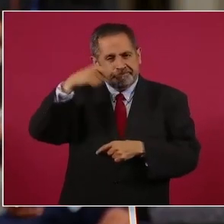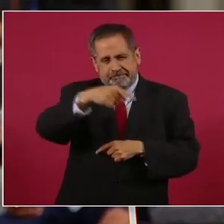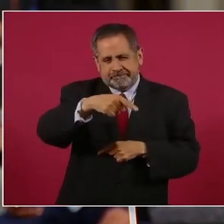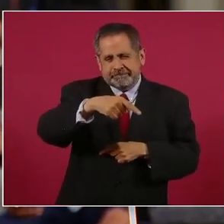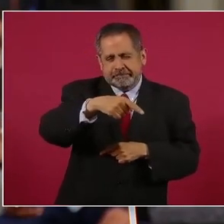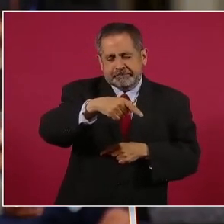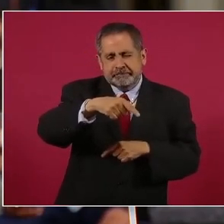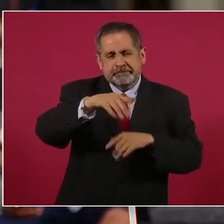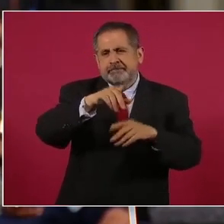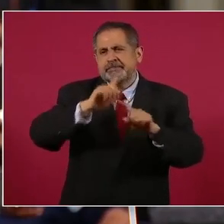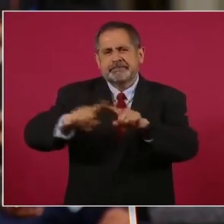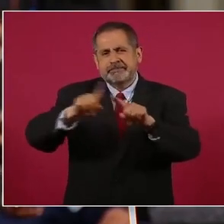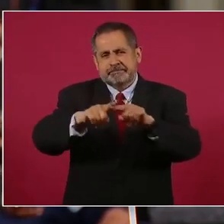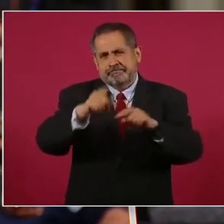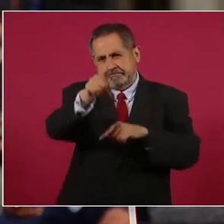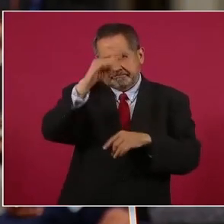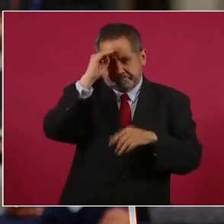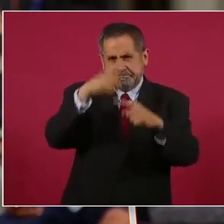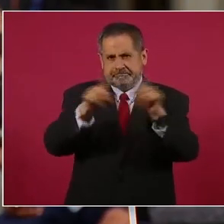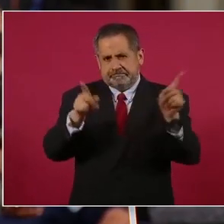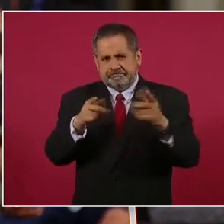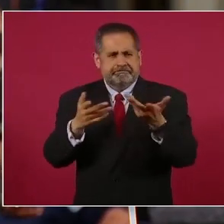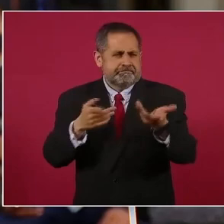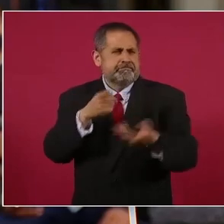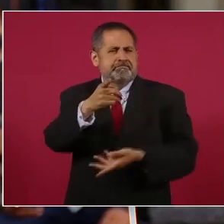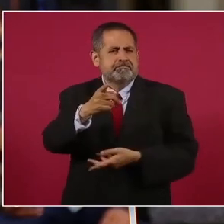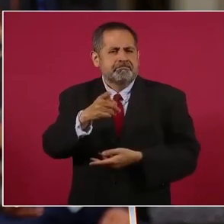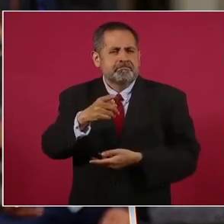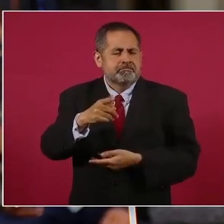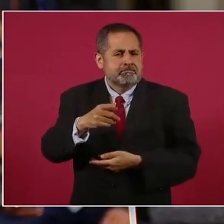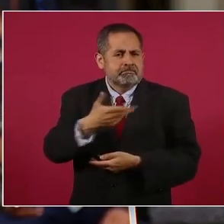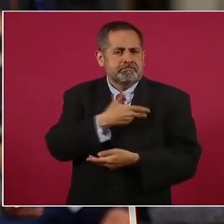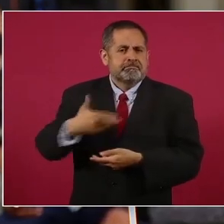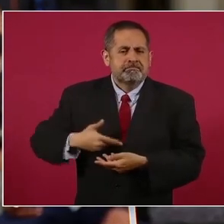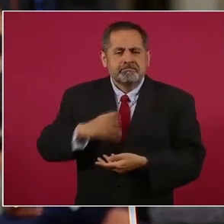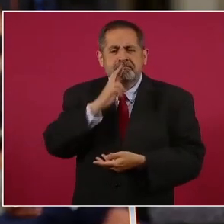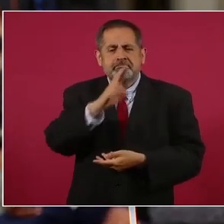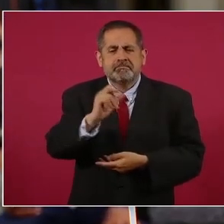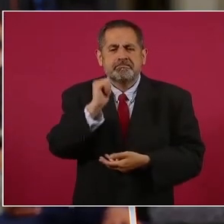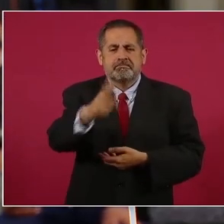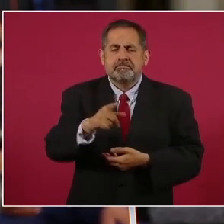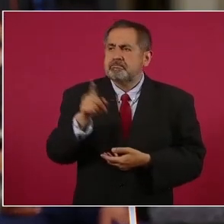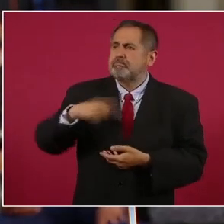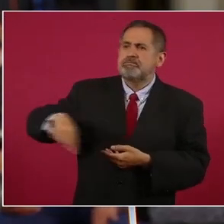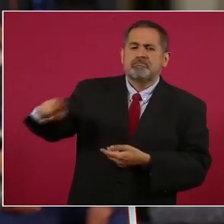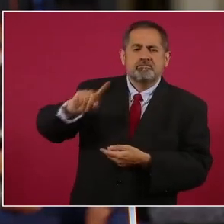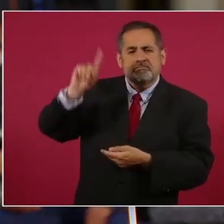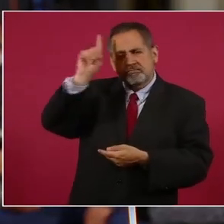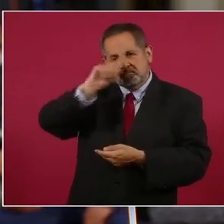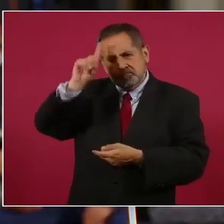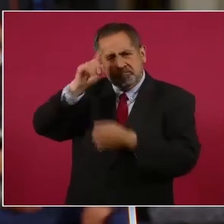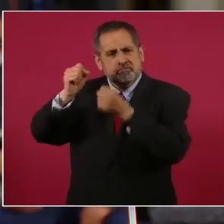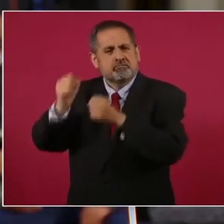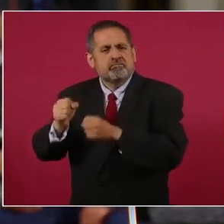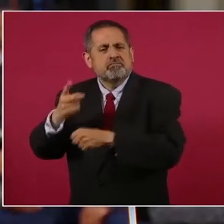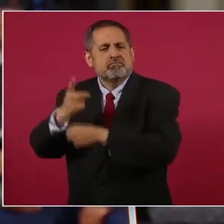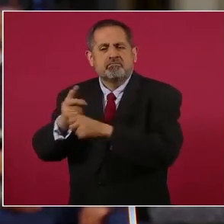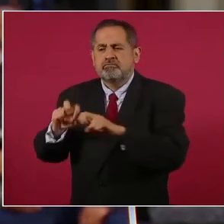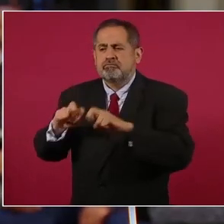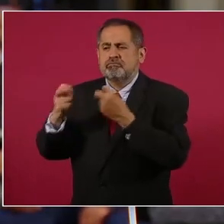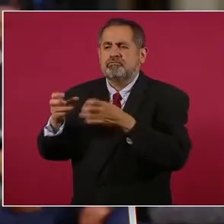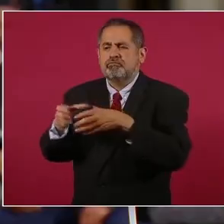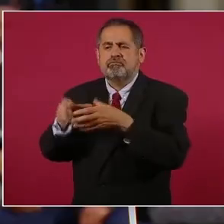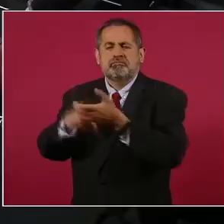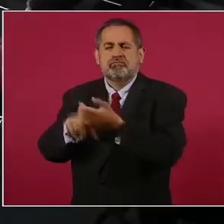ideología política distinta a la suya, ¿qué respuesta espera usted de los países que integran el Consejo de Seguridad de la ONU cuando se presente esta